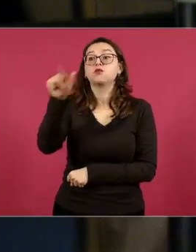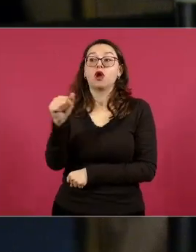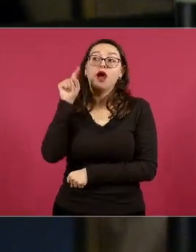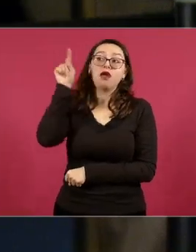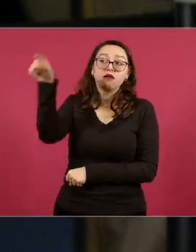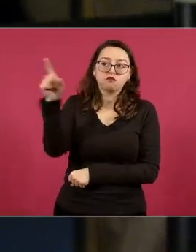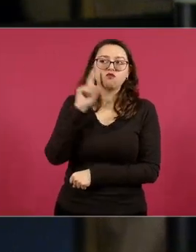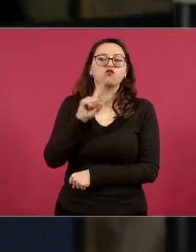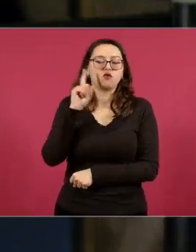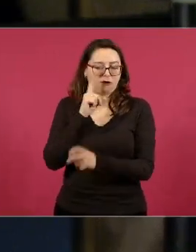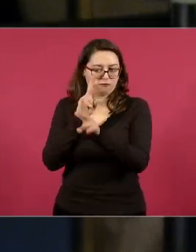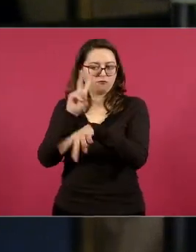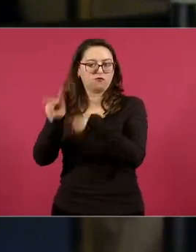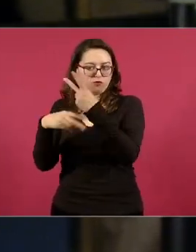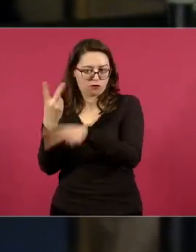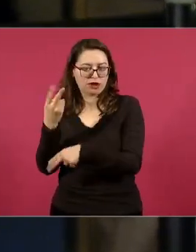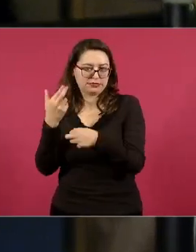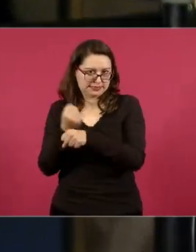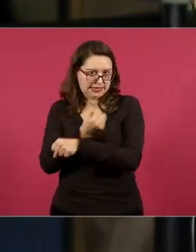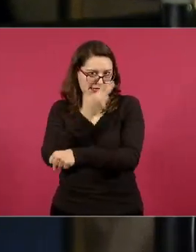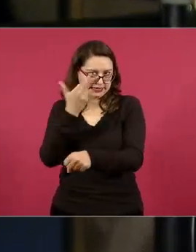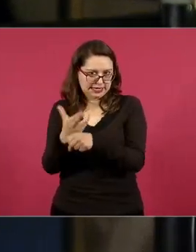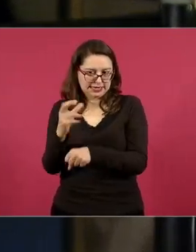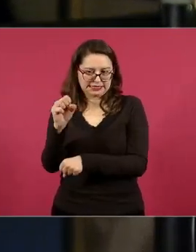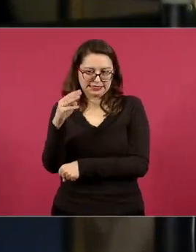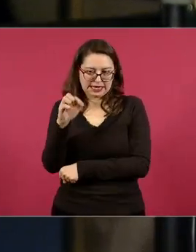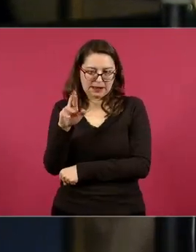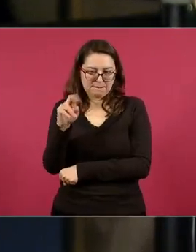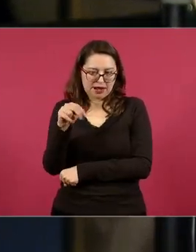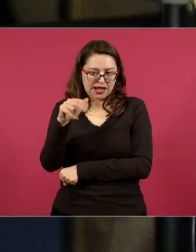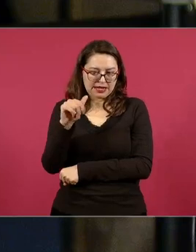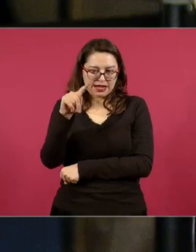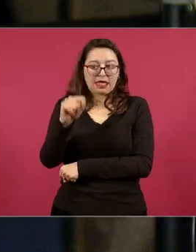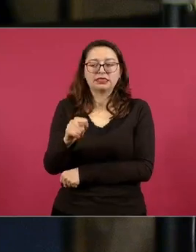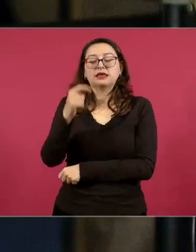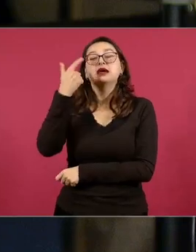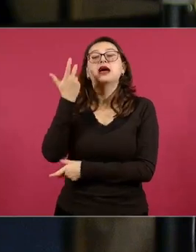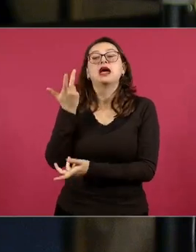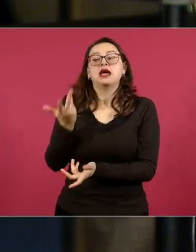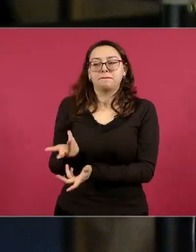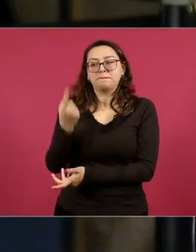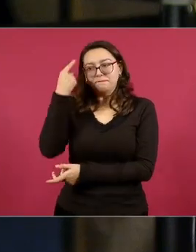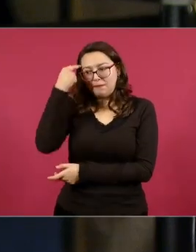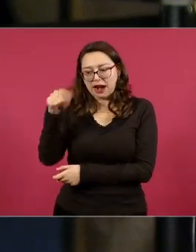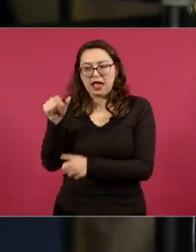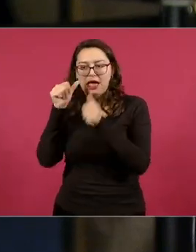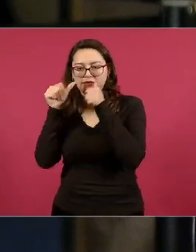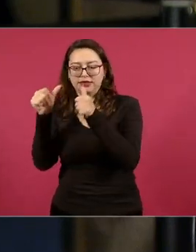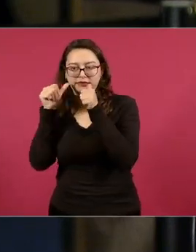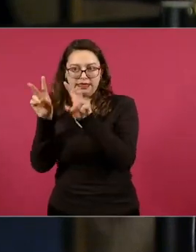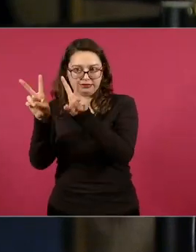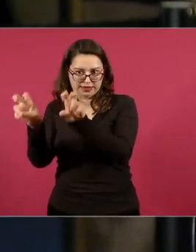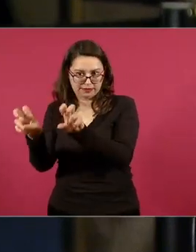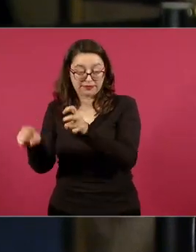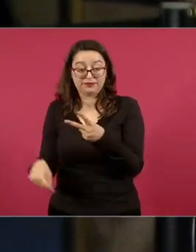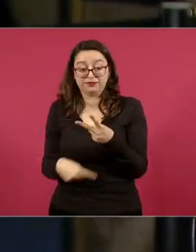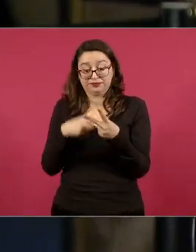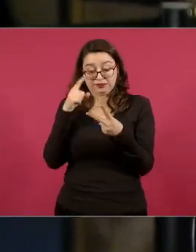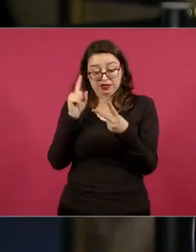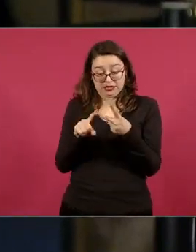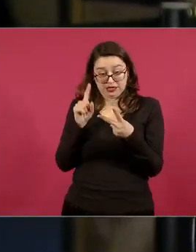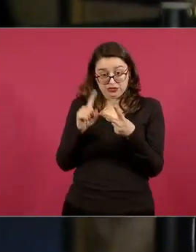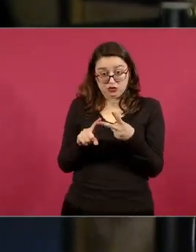qué va a pasar con los rehenes hay dos veracruzanos uno por nacimiento y otro por adopción